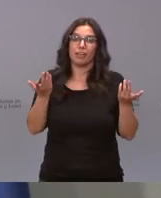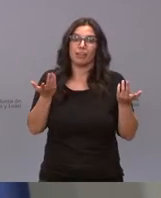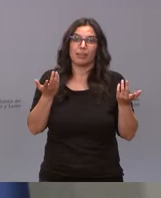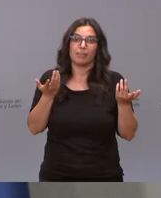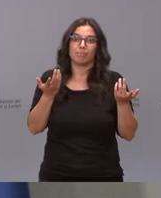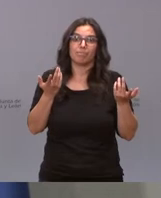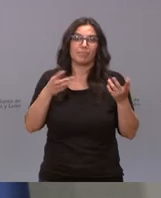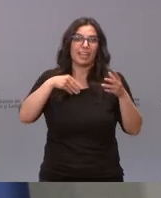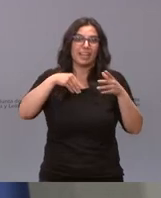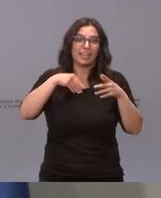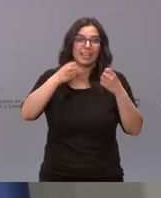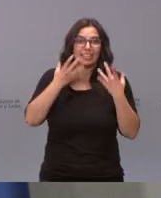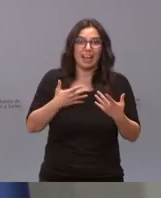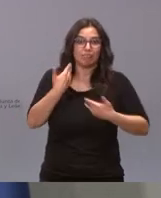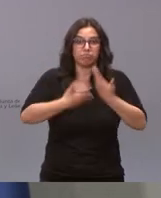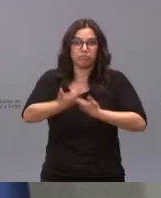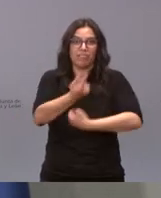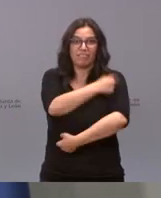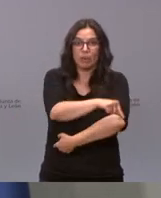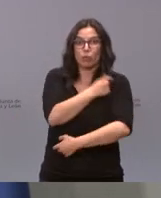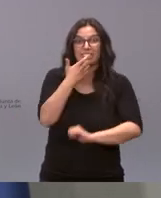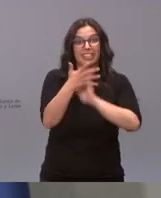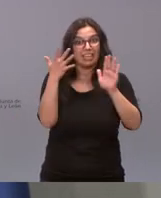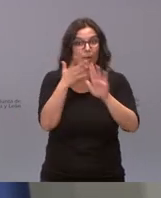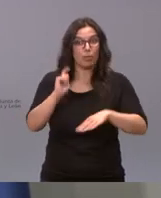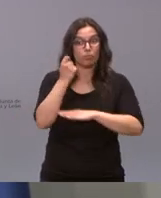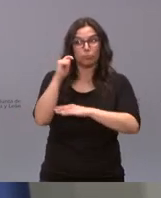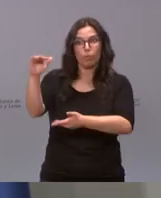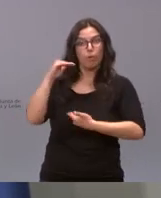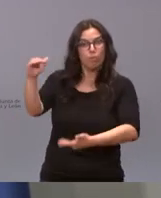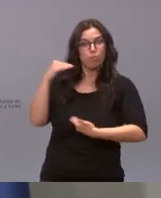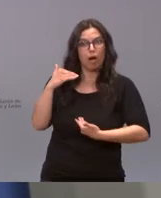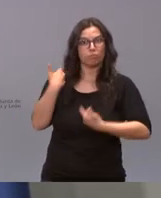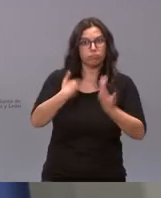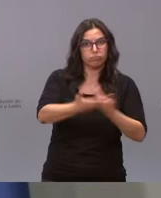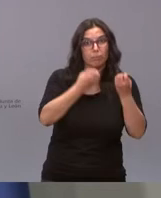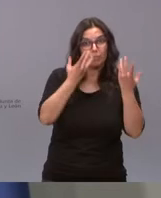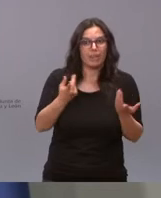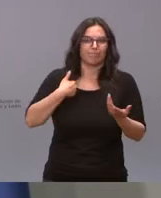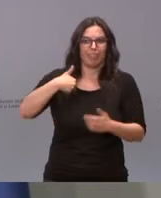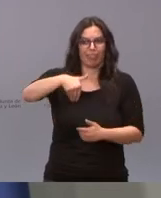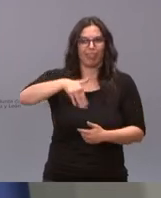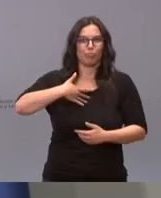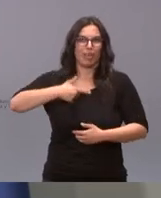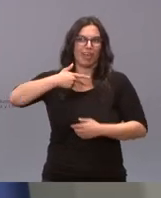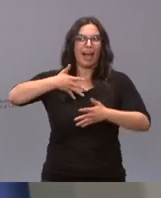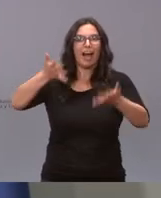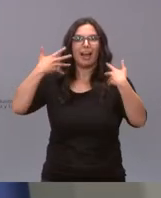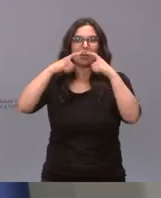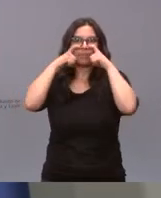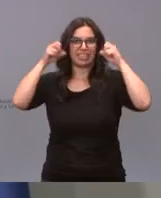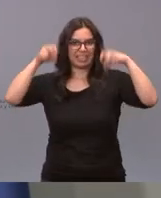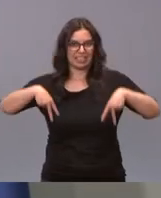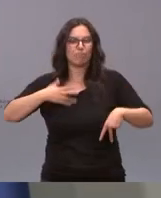estrategia de vacunación que siga siendo exitosa que nos siguen llegando dosis y yo creo que la mascarilla ya lo